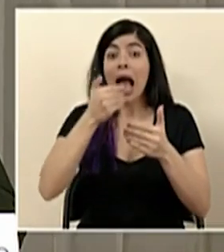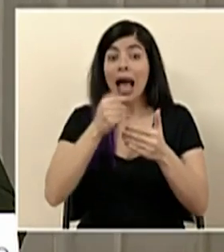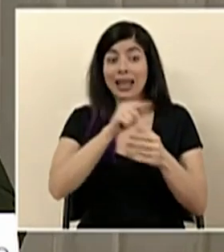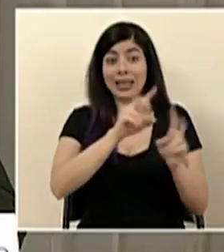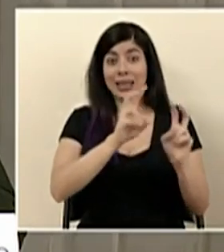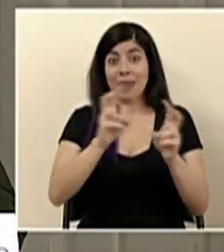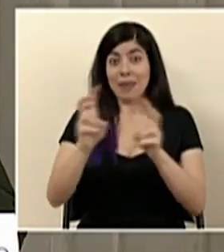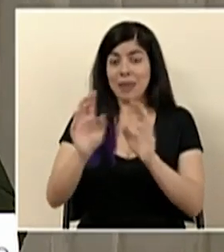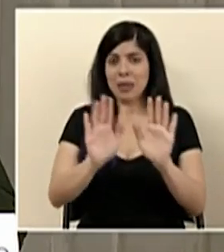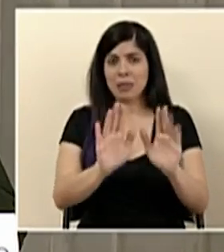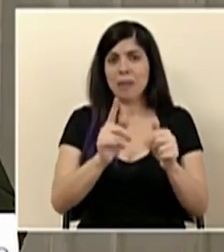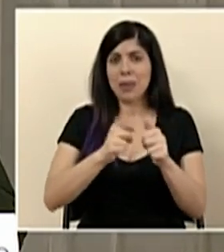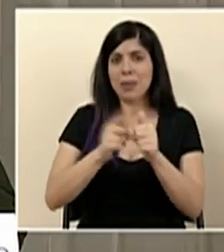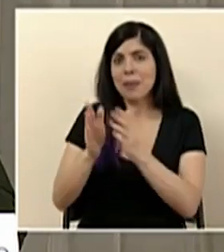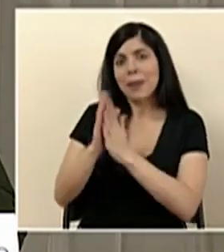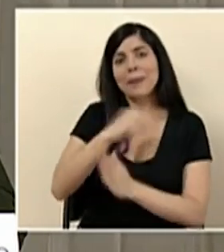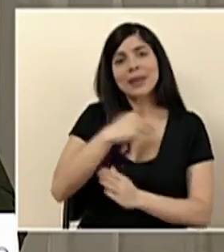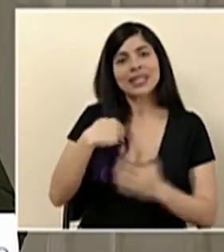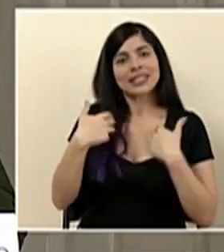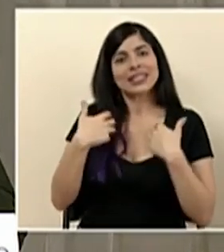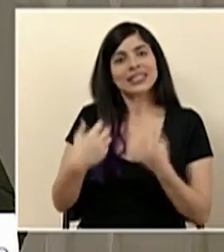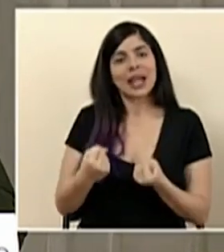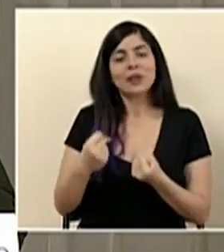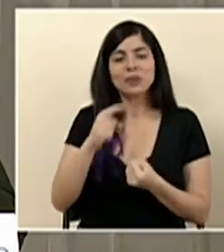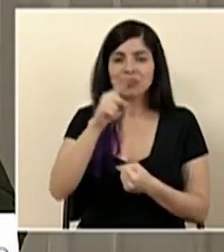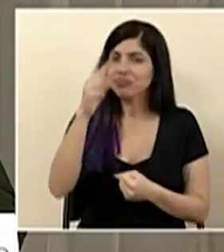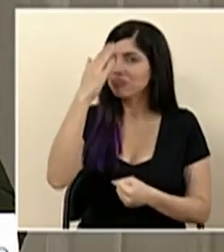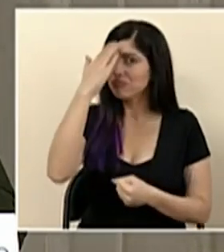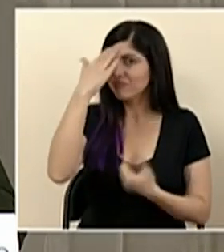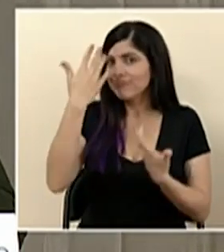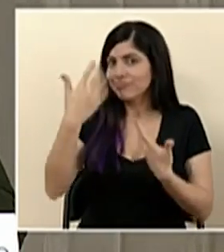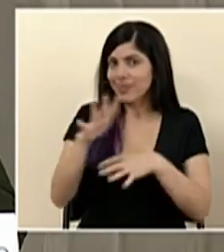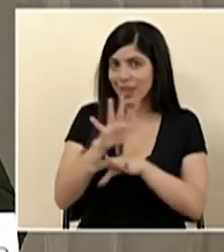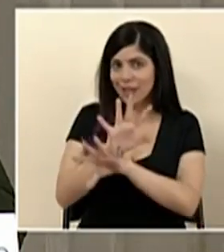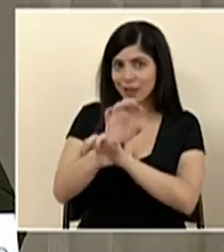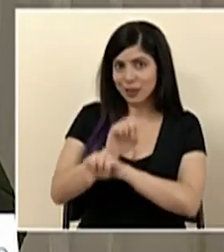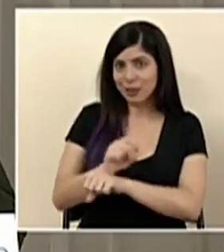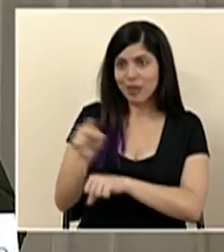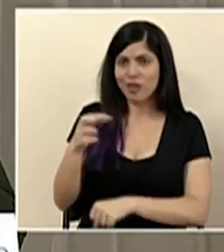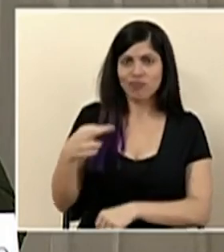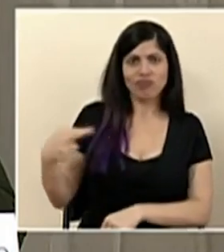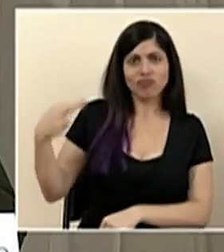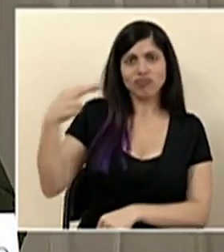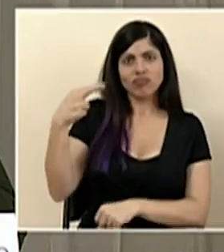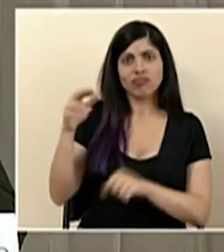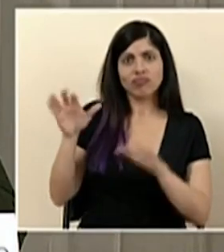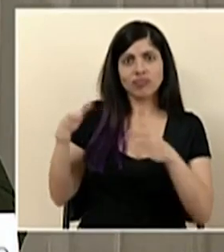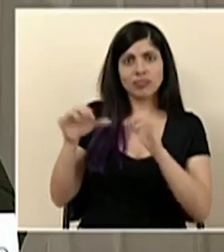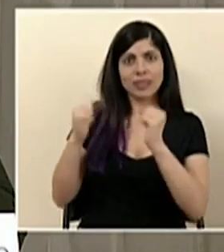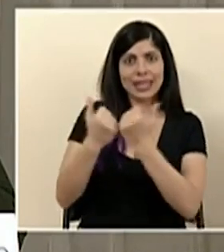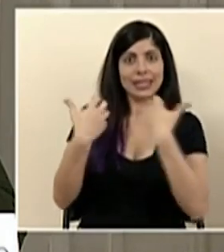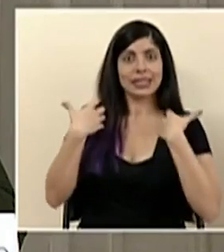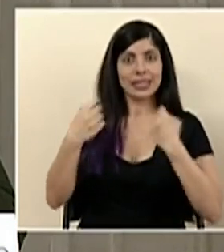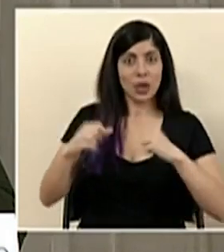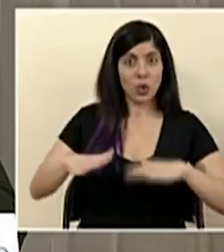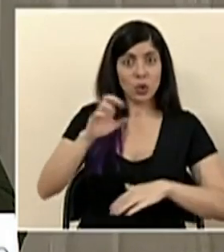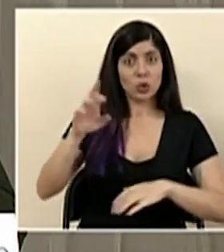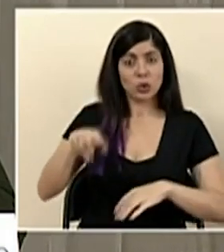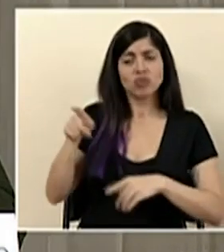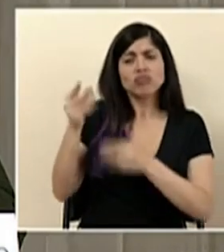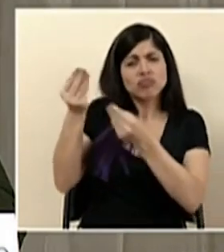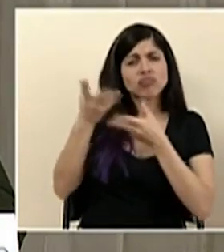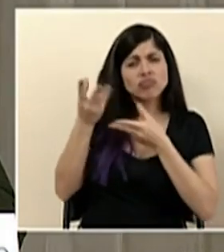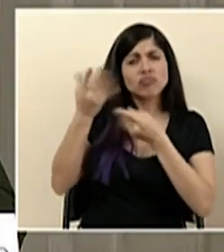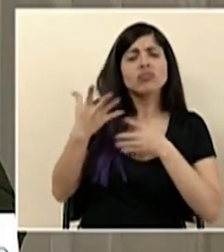temas, le quiero pedir al ministro de Salud, como es ya lo usual, como rector del sector de salud para Costa Rica, que nos